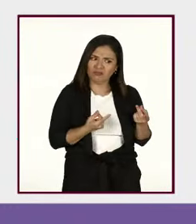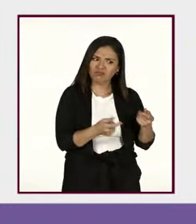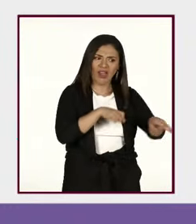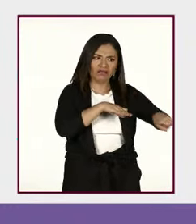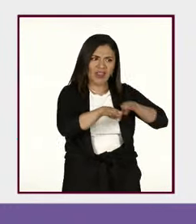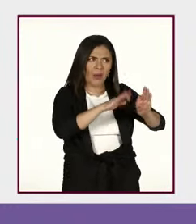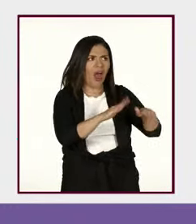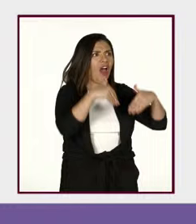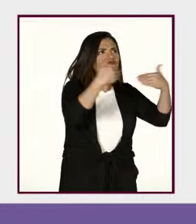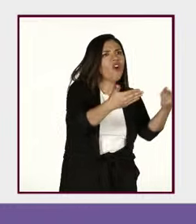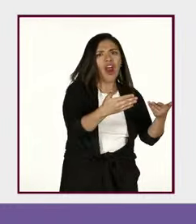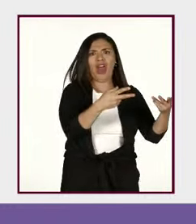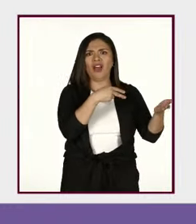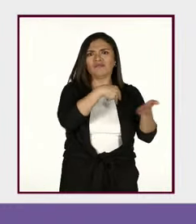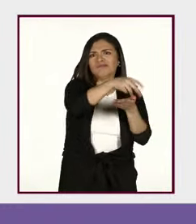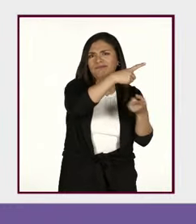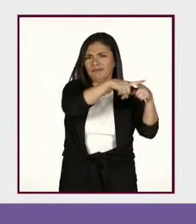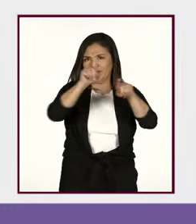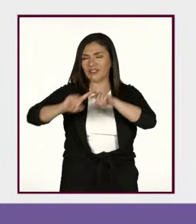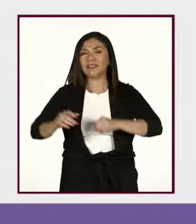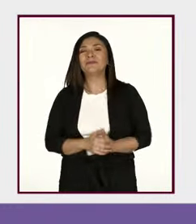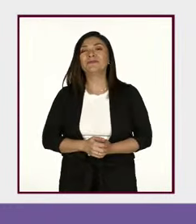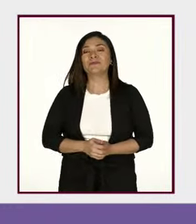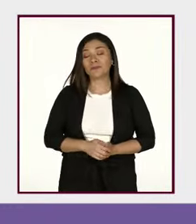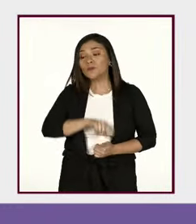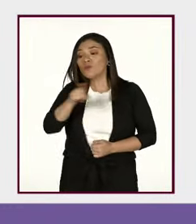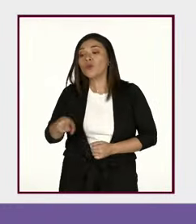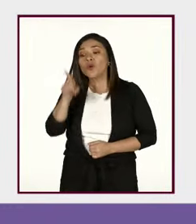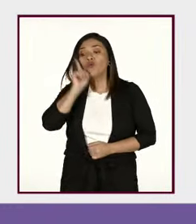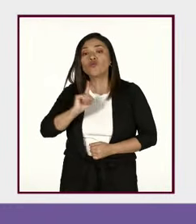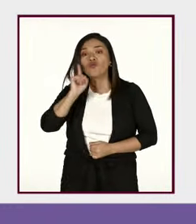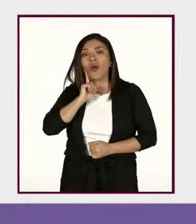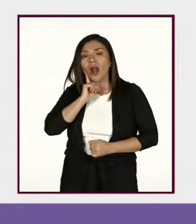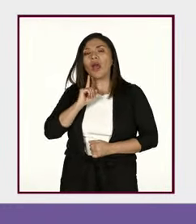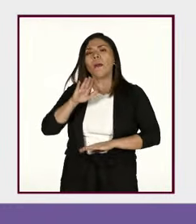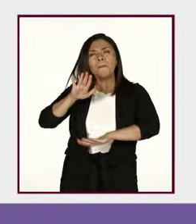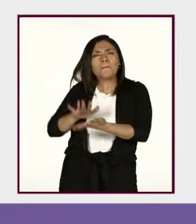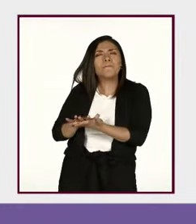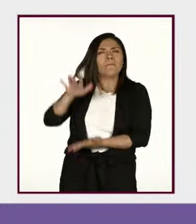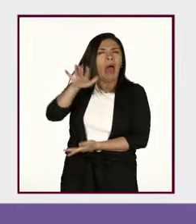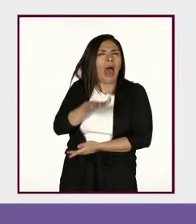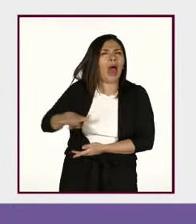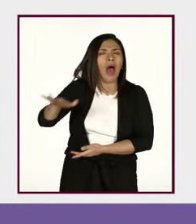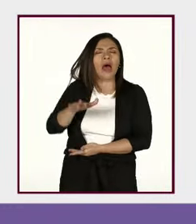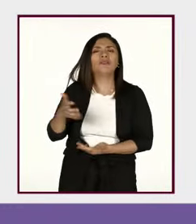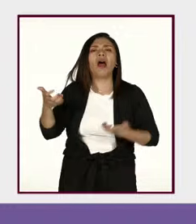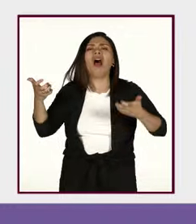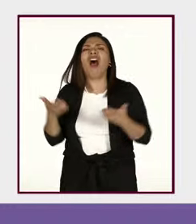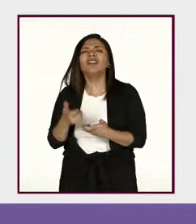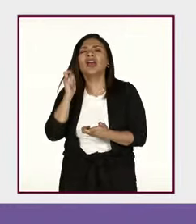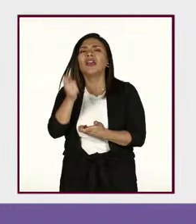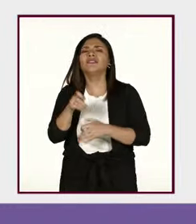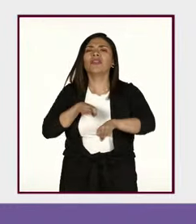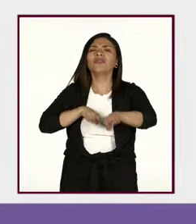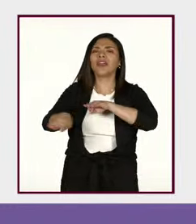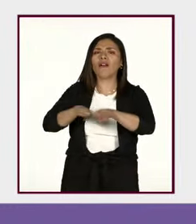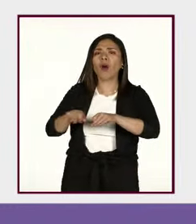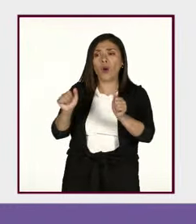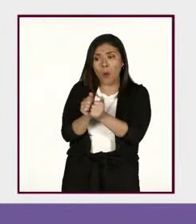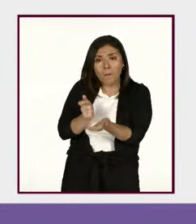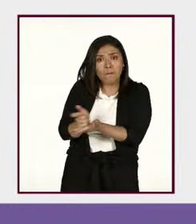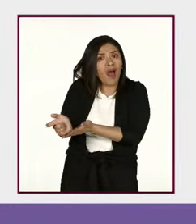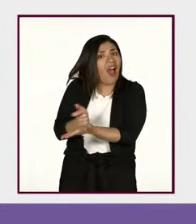espacio público. Mientras que las mujeres, la mayoría de las mujeres, realizan trabajo no